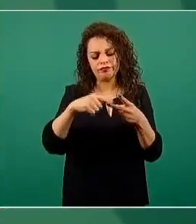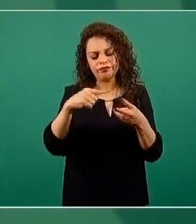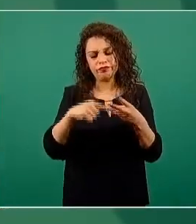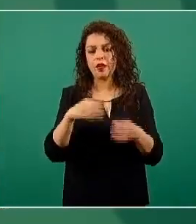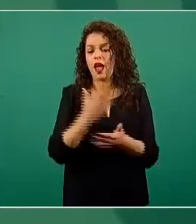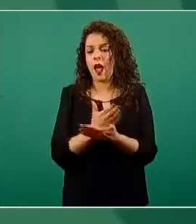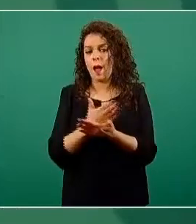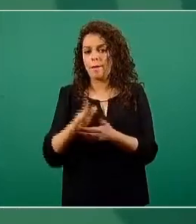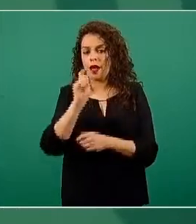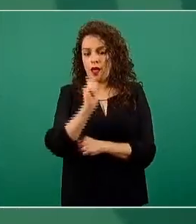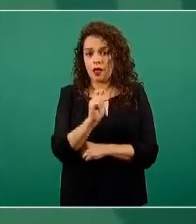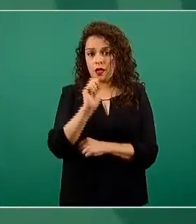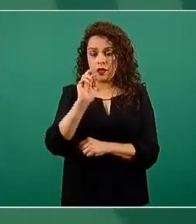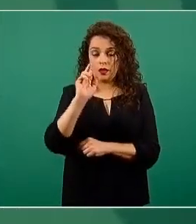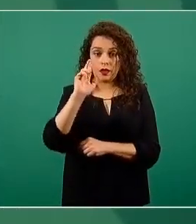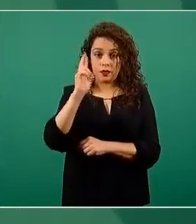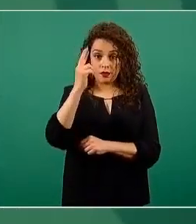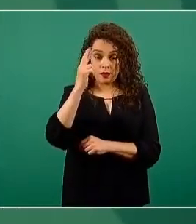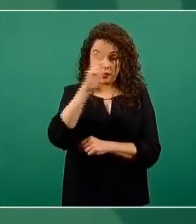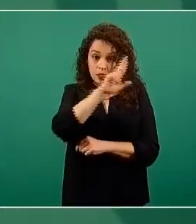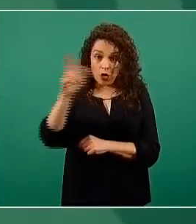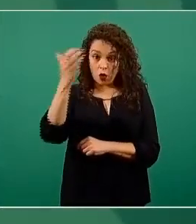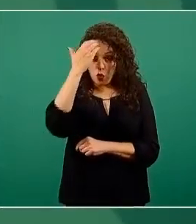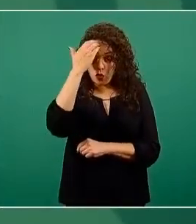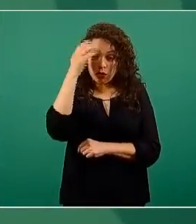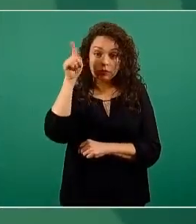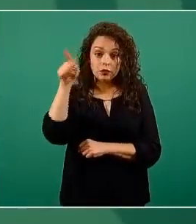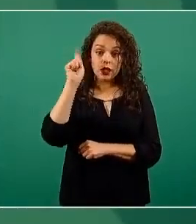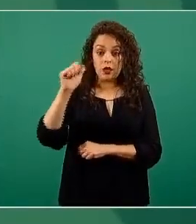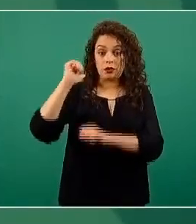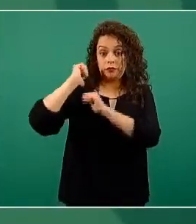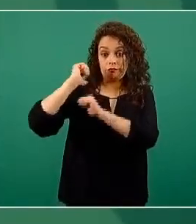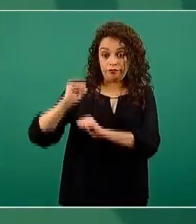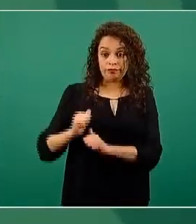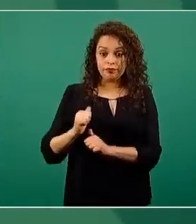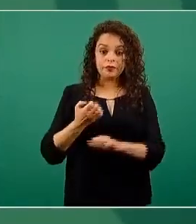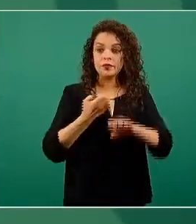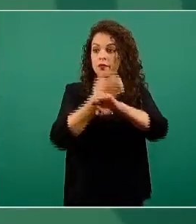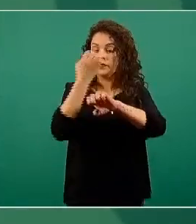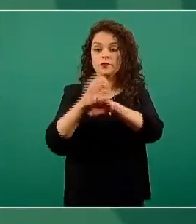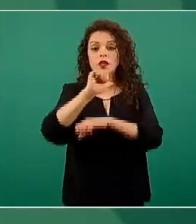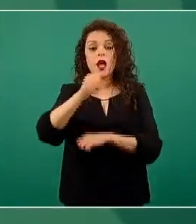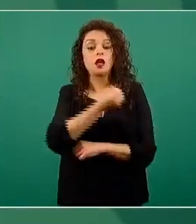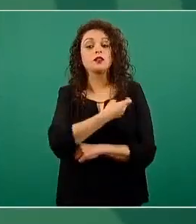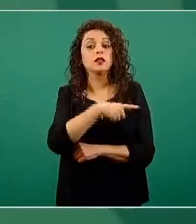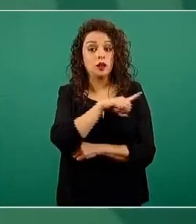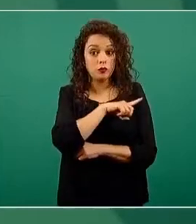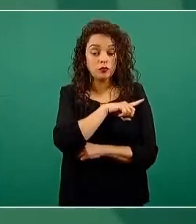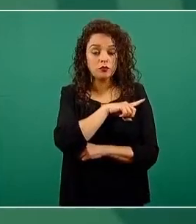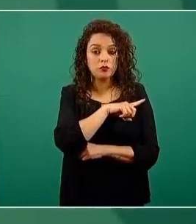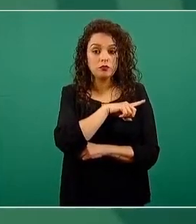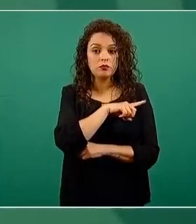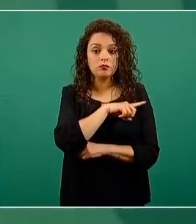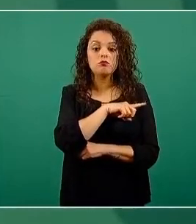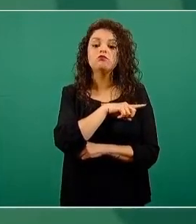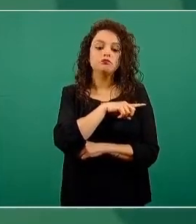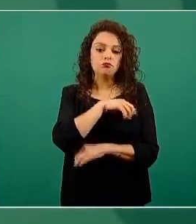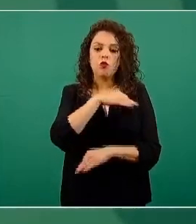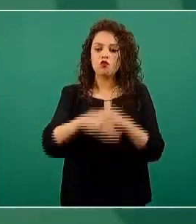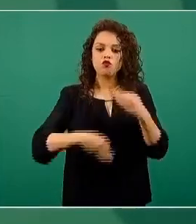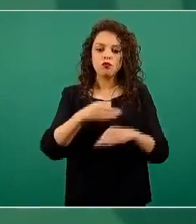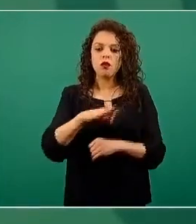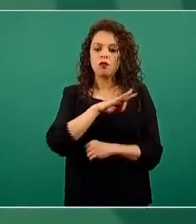reconocer a las entidades federativas como autoridades sanitarias y por lo tanto, entonces, con toda la posibilidad de